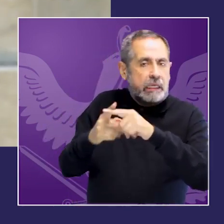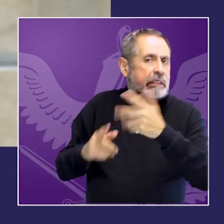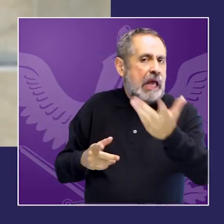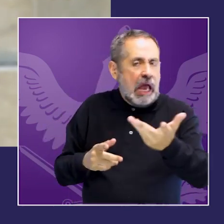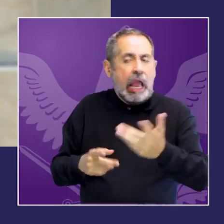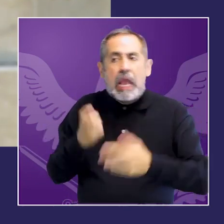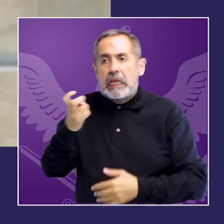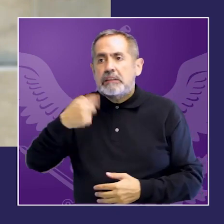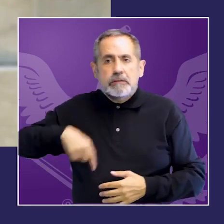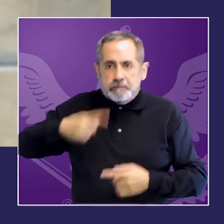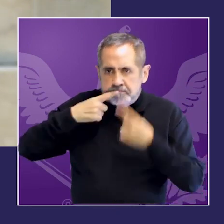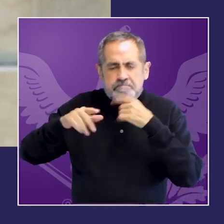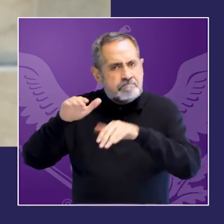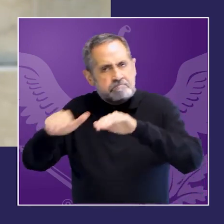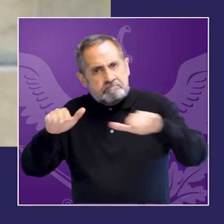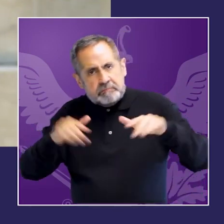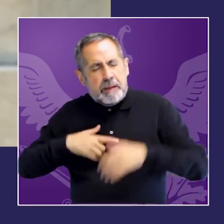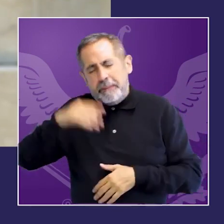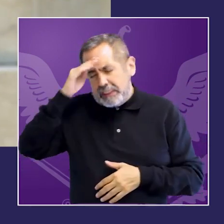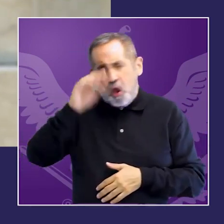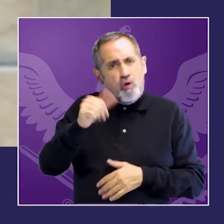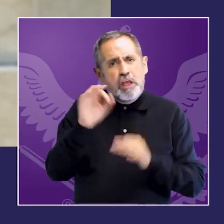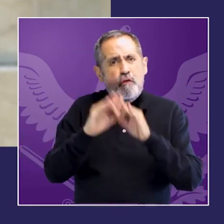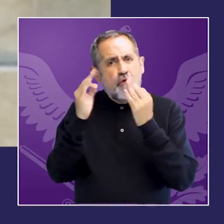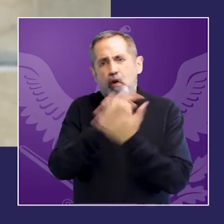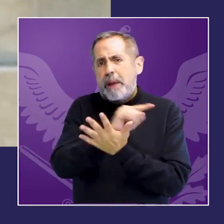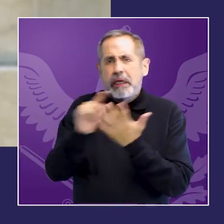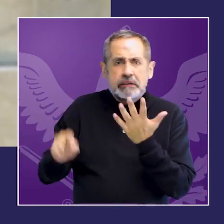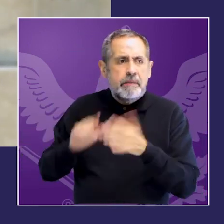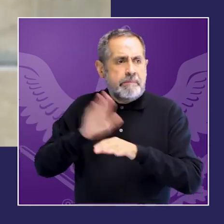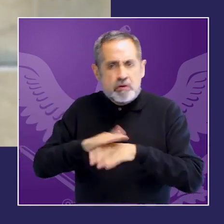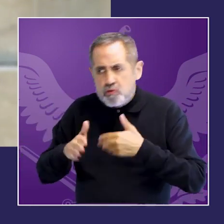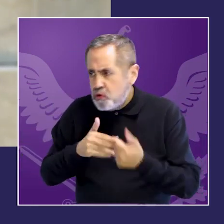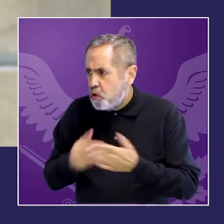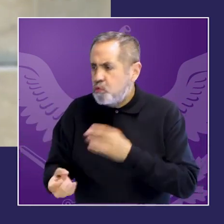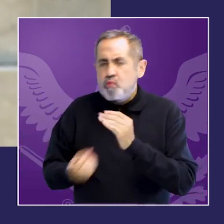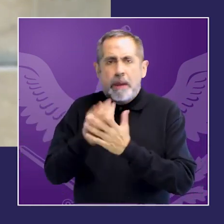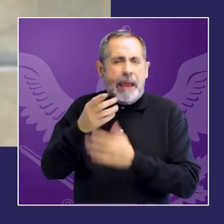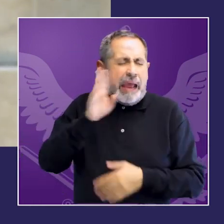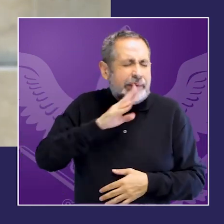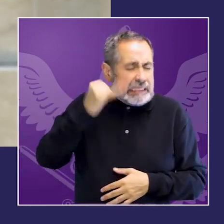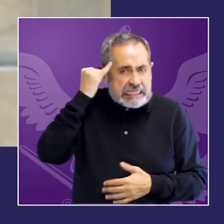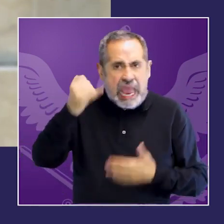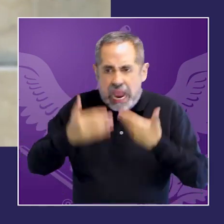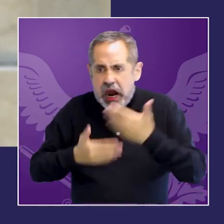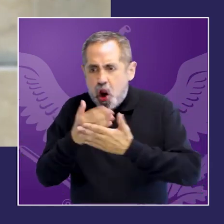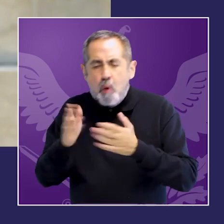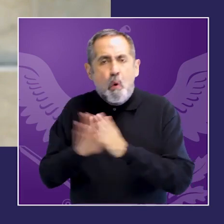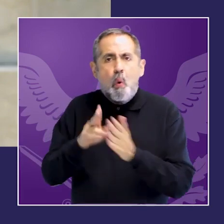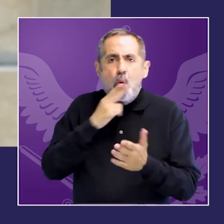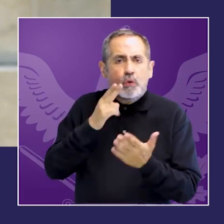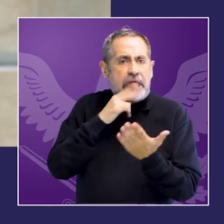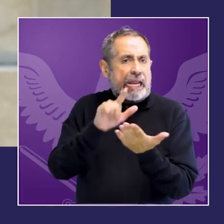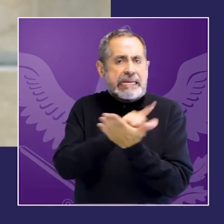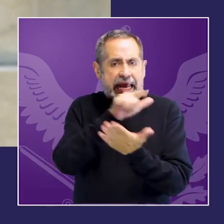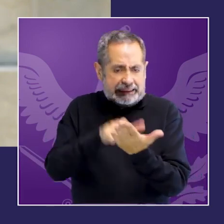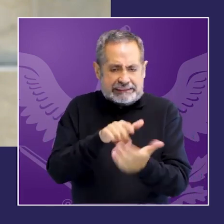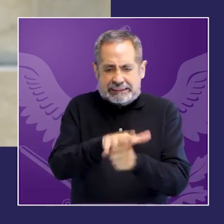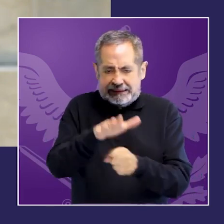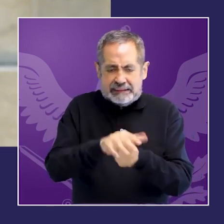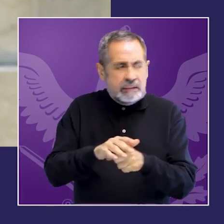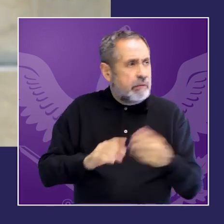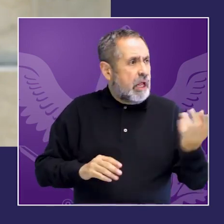prácticas promisorias que identificamos algunas pero que podemos pensar en muchas más en formas más novedosas más creativas de